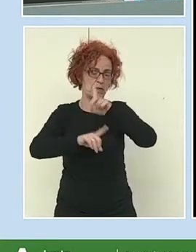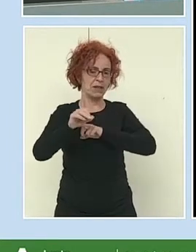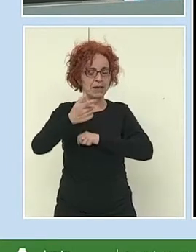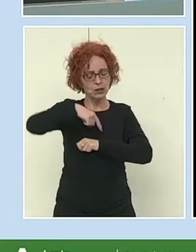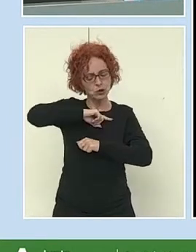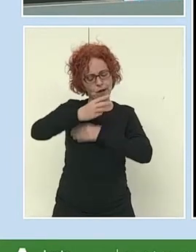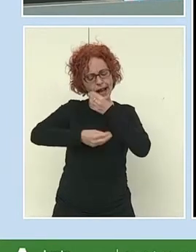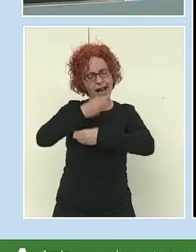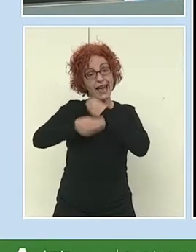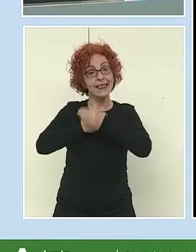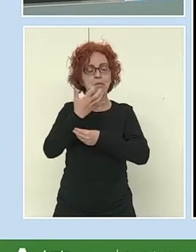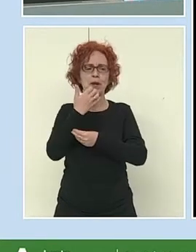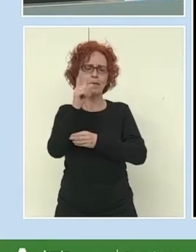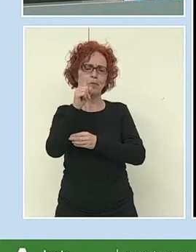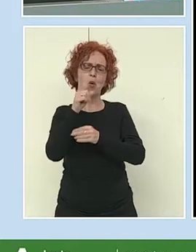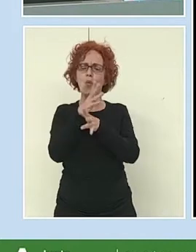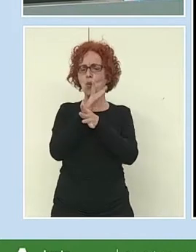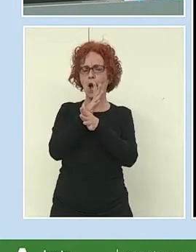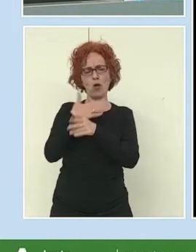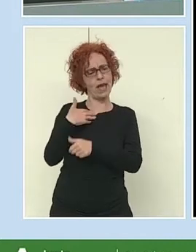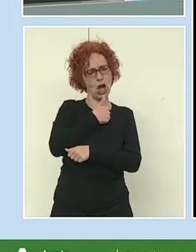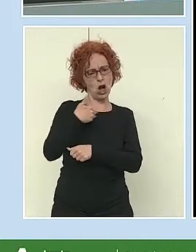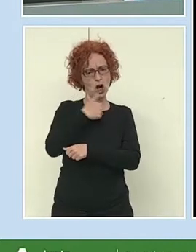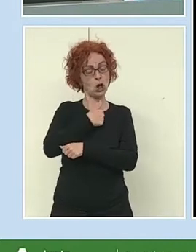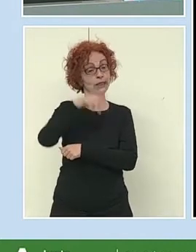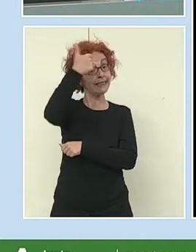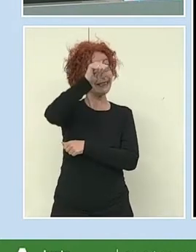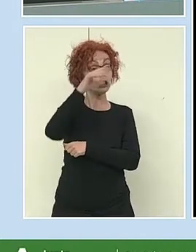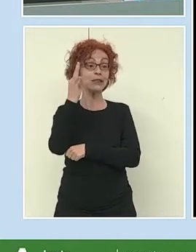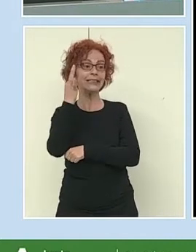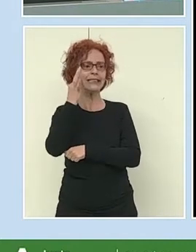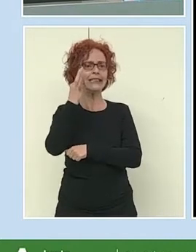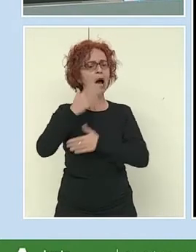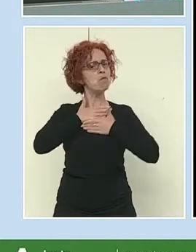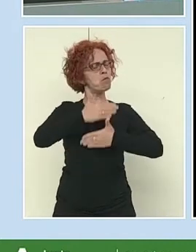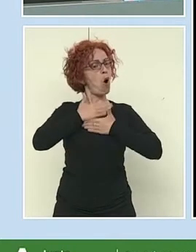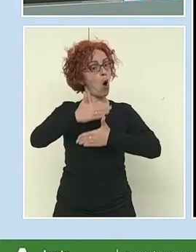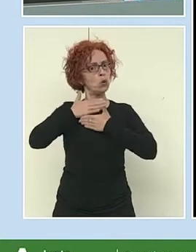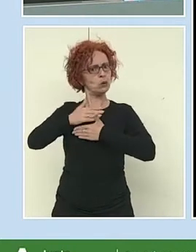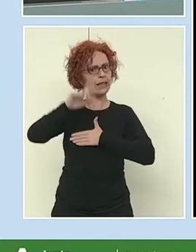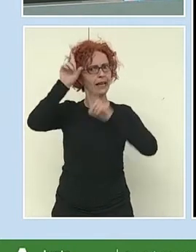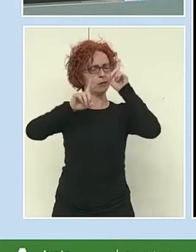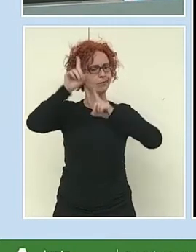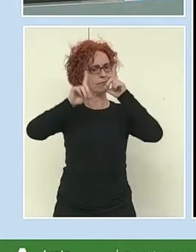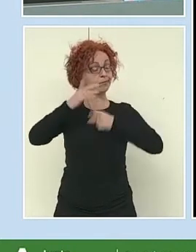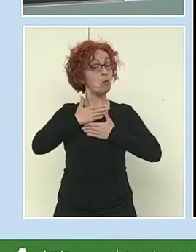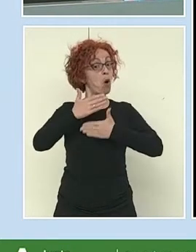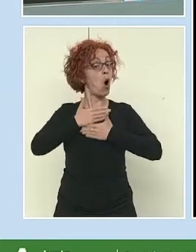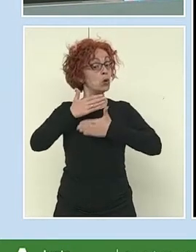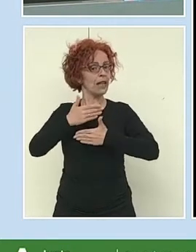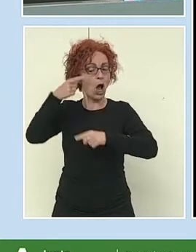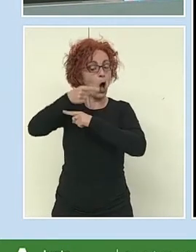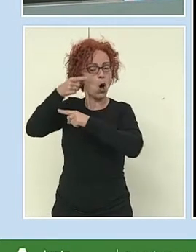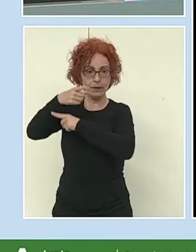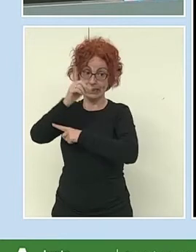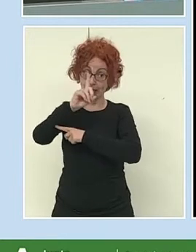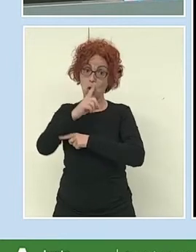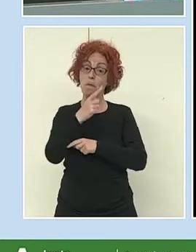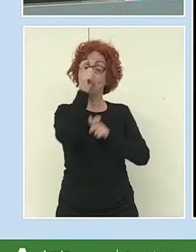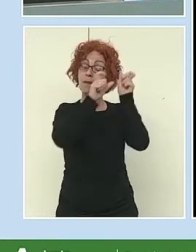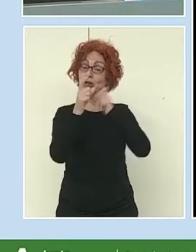a través de un juego de reol. Se piden chicos y chicas voluntarias, siempre voluntarios, cuatro estudiantes.